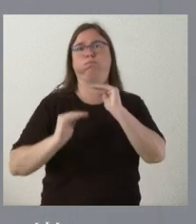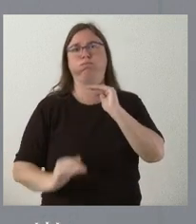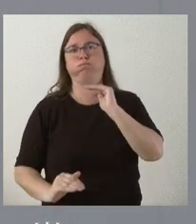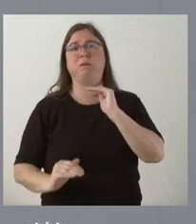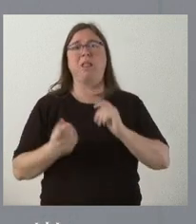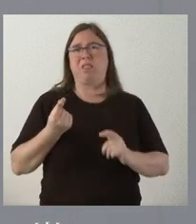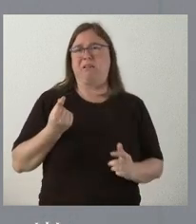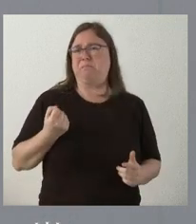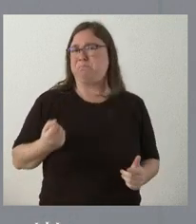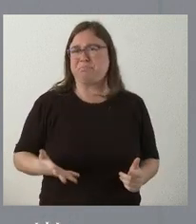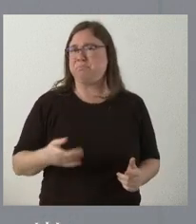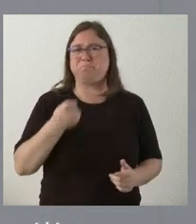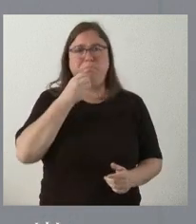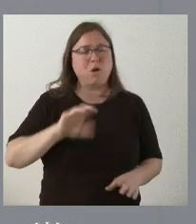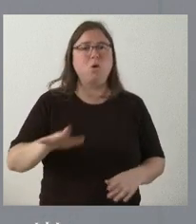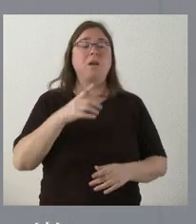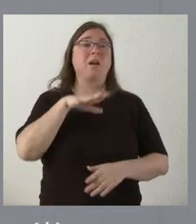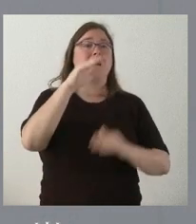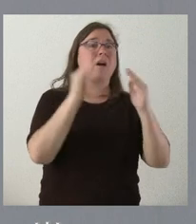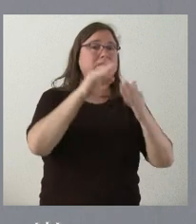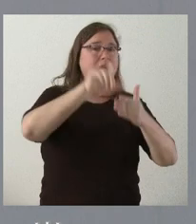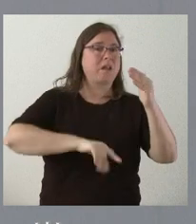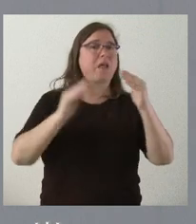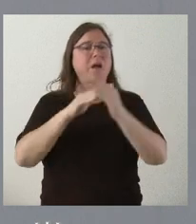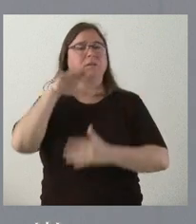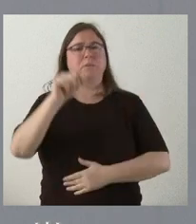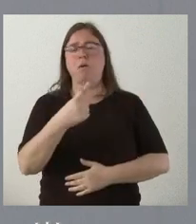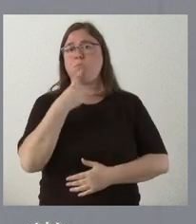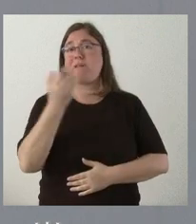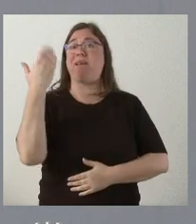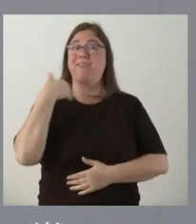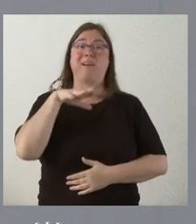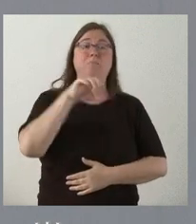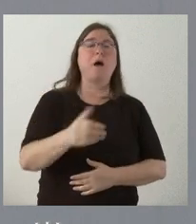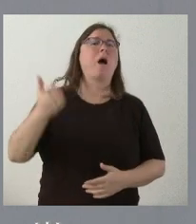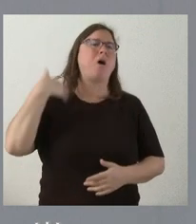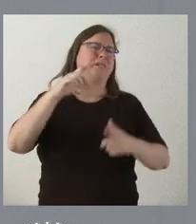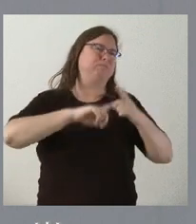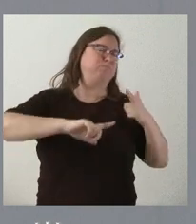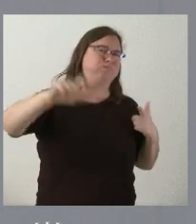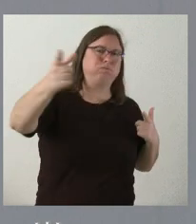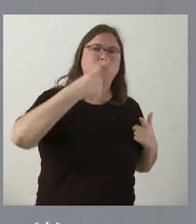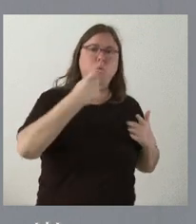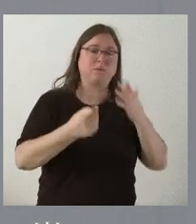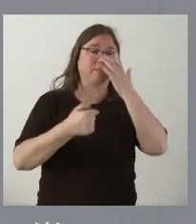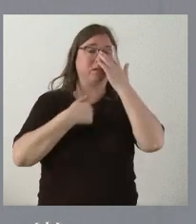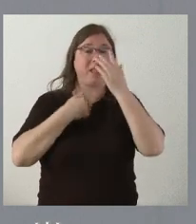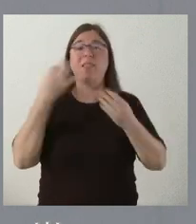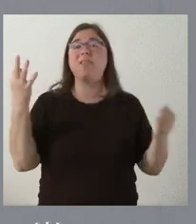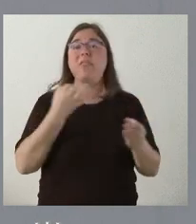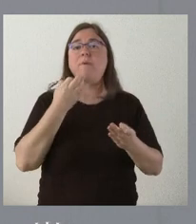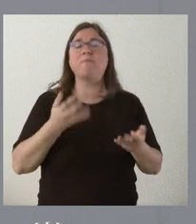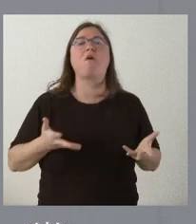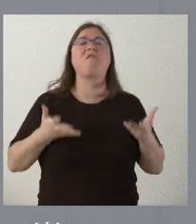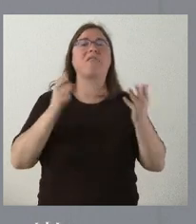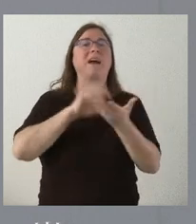el acceso a la vivienda y aquellos que quizá en algún momento pudieran haber accedido hoy lo tienen más lejano que entonces. Nosotros lo que tenemos que hacer es favorecer que en